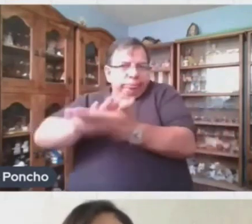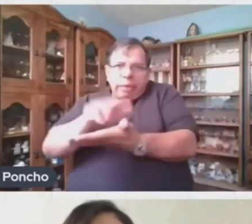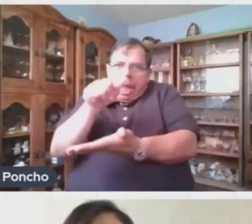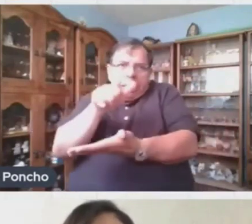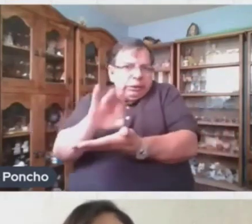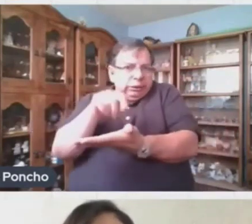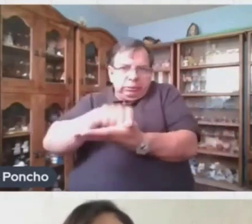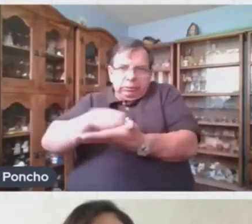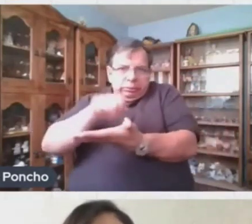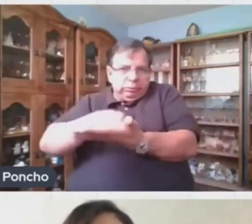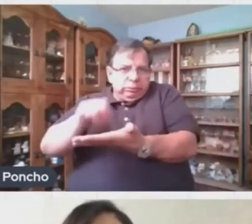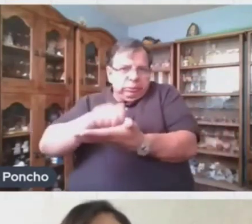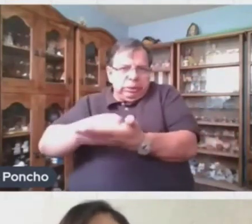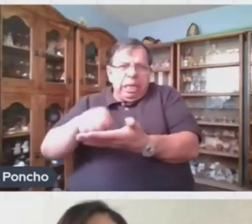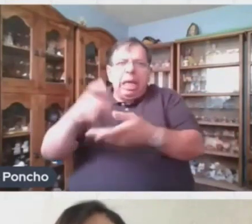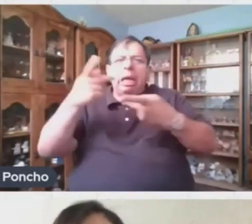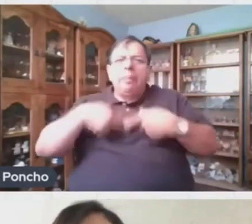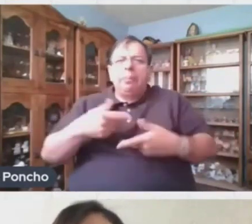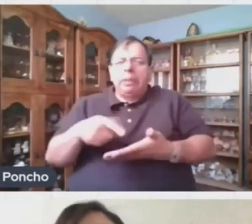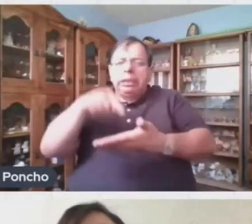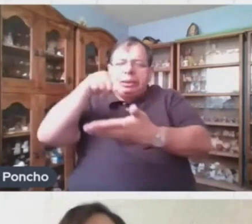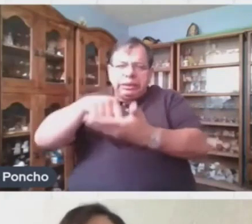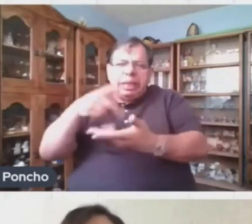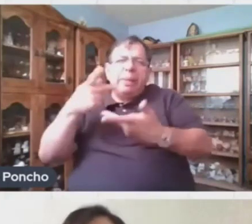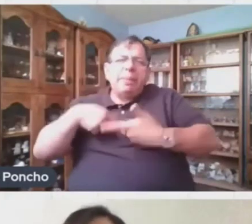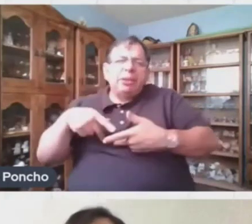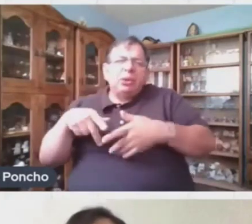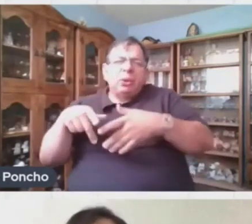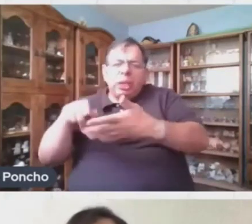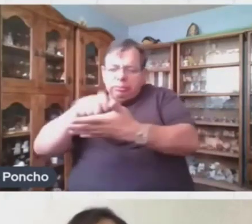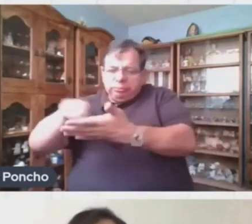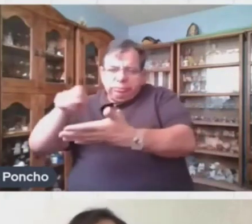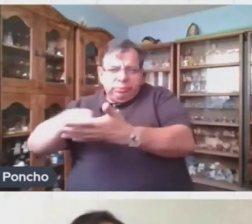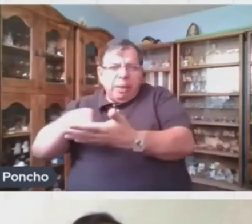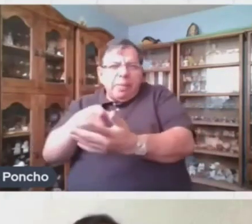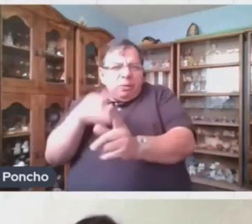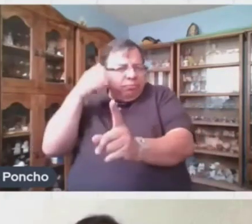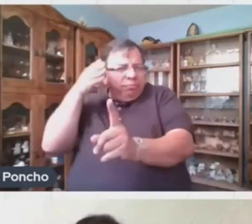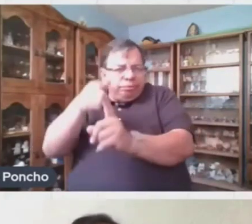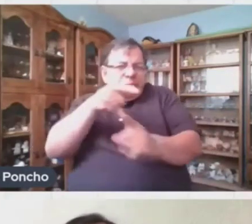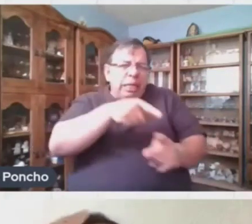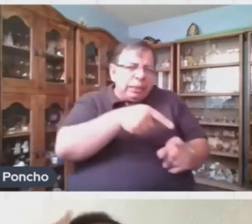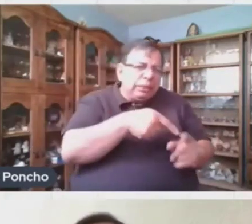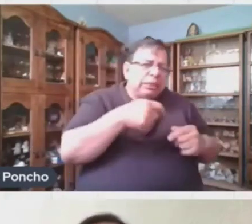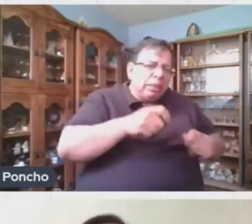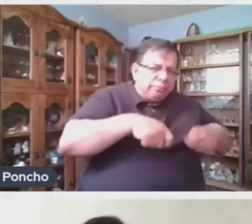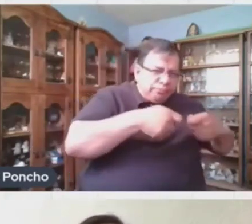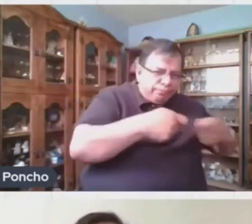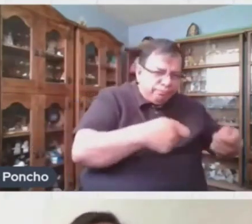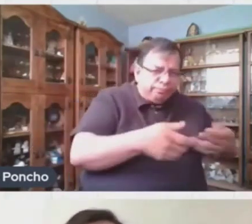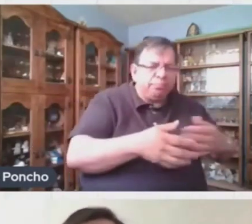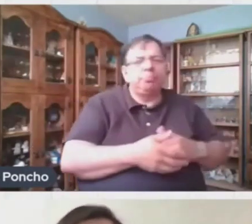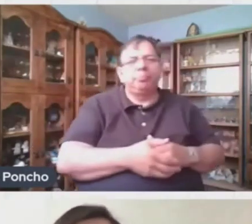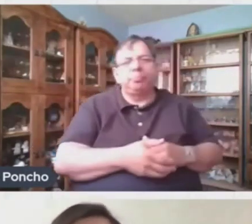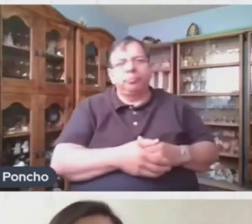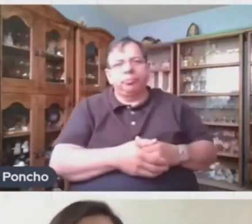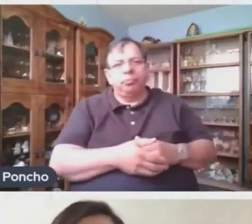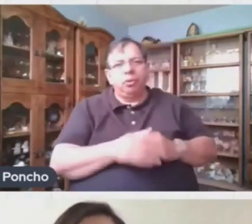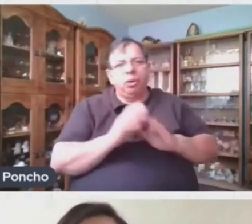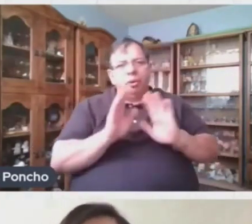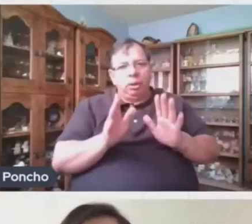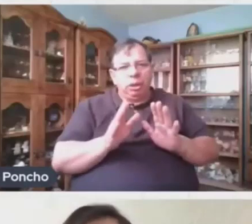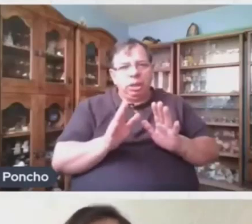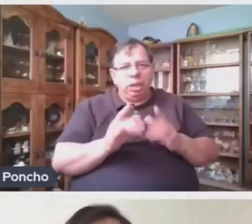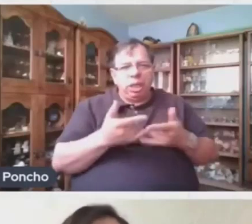Aunque tenga Distintas versiones Ok Muchas gracias maestro Bueno Si el cuento Es una narración